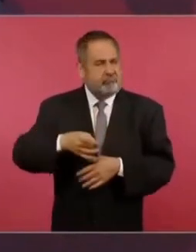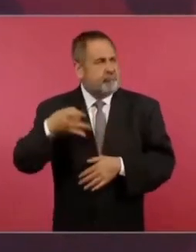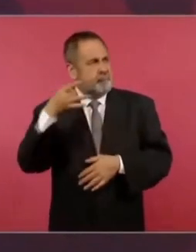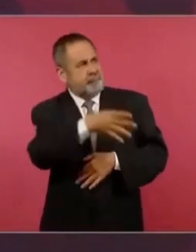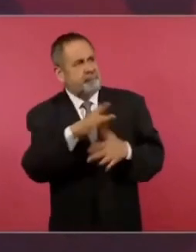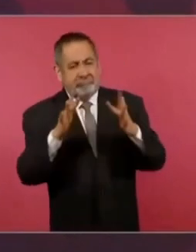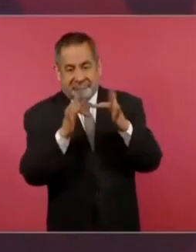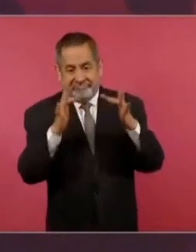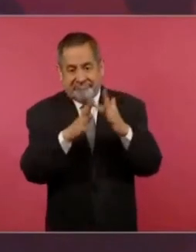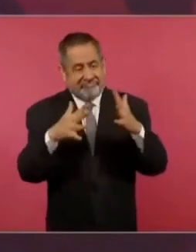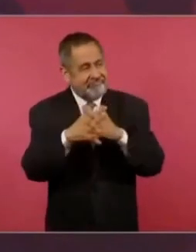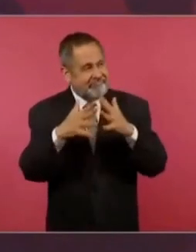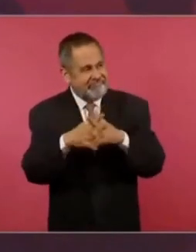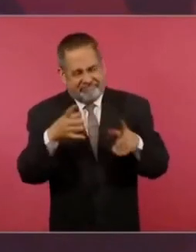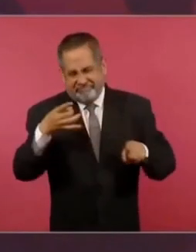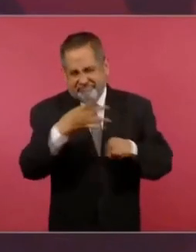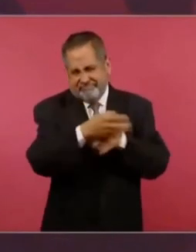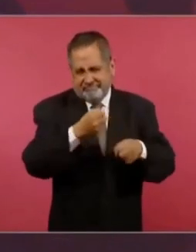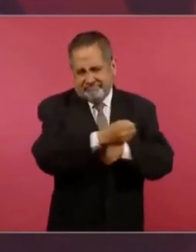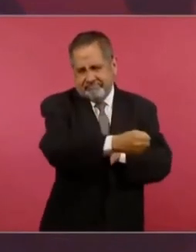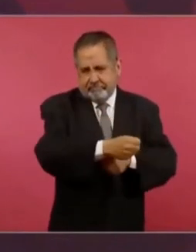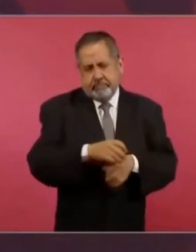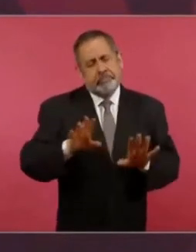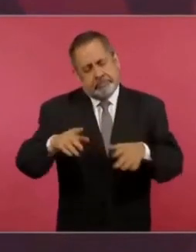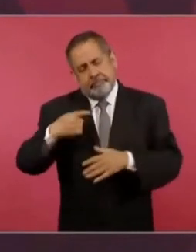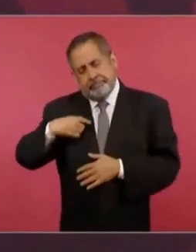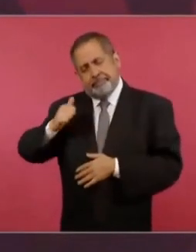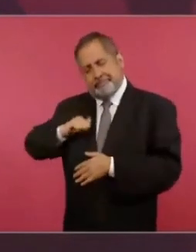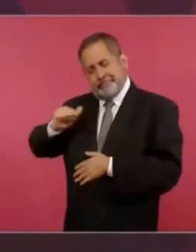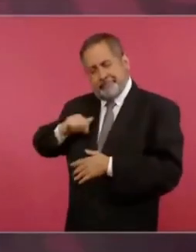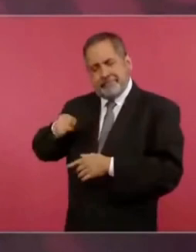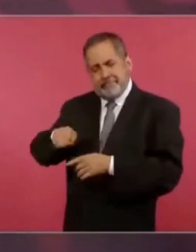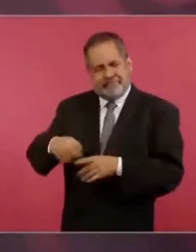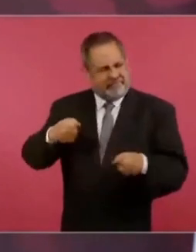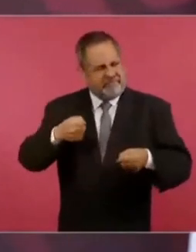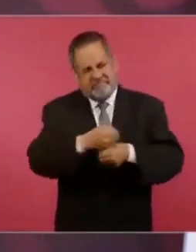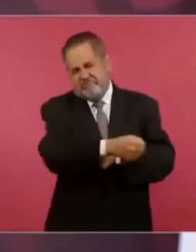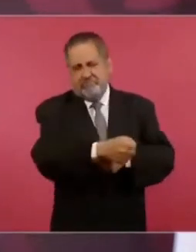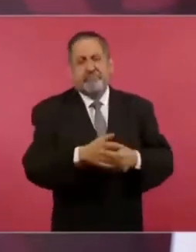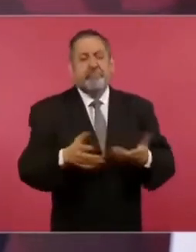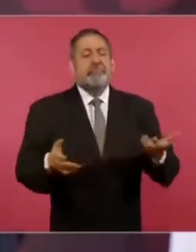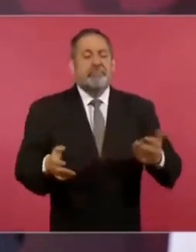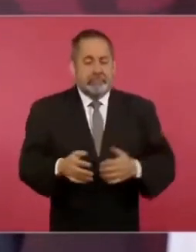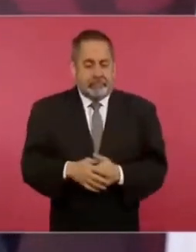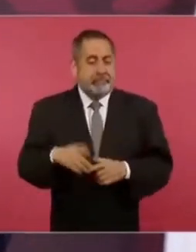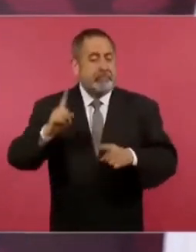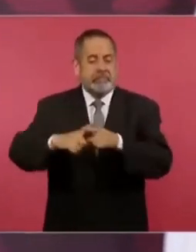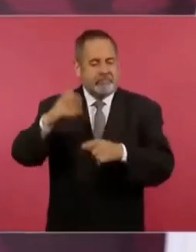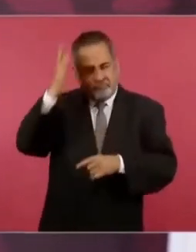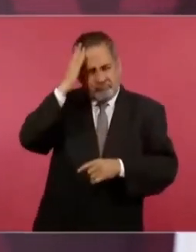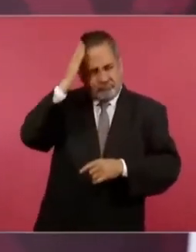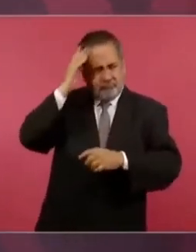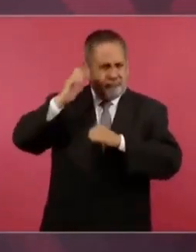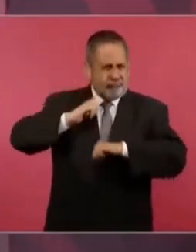buenos nuestros antepasados y el que encabezó